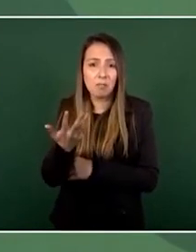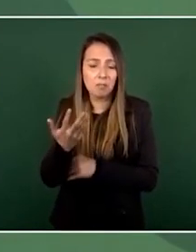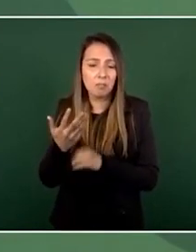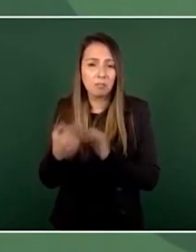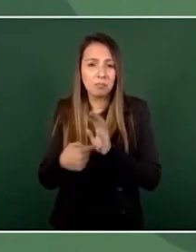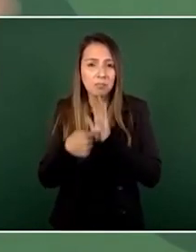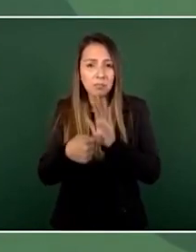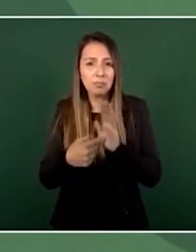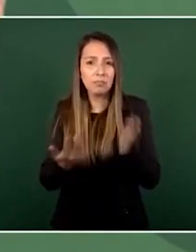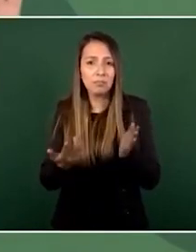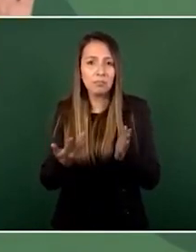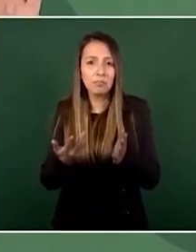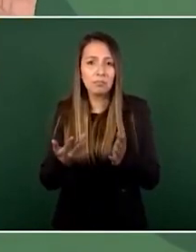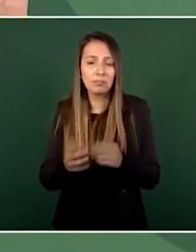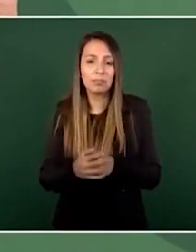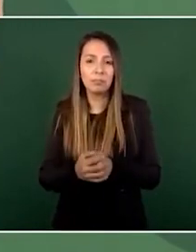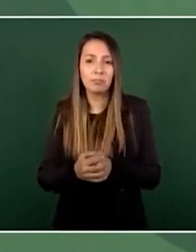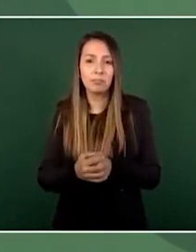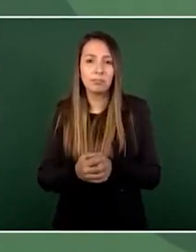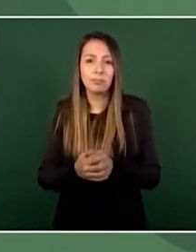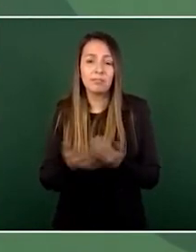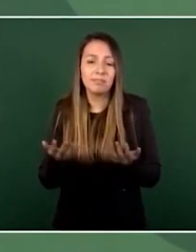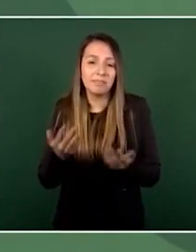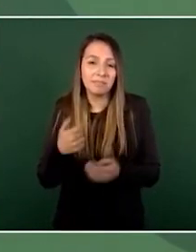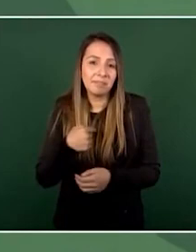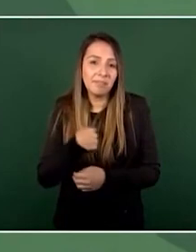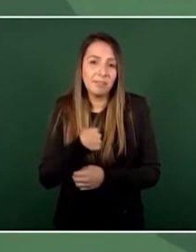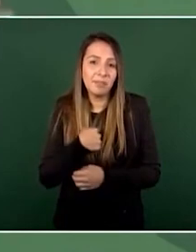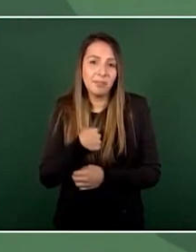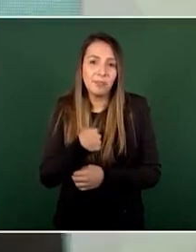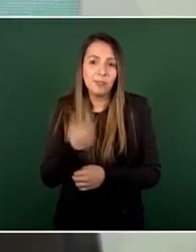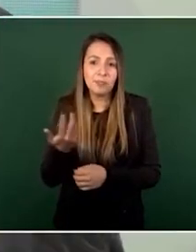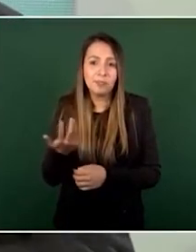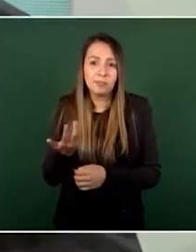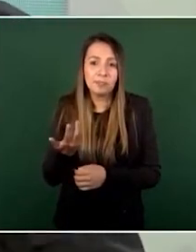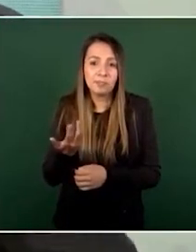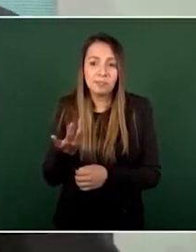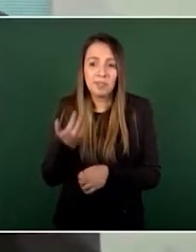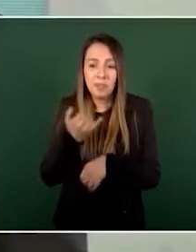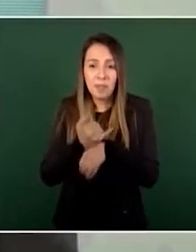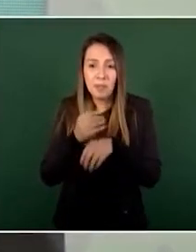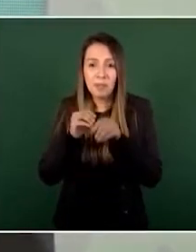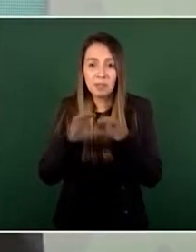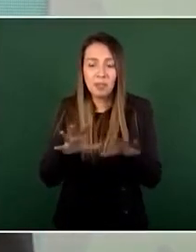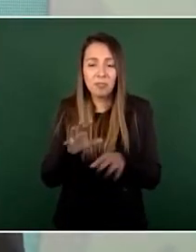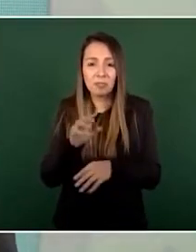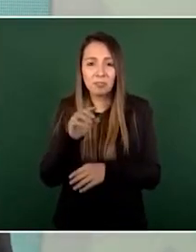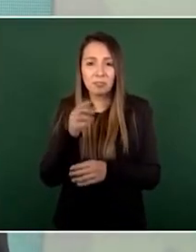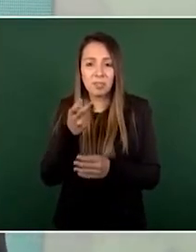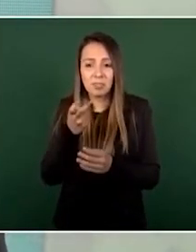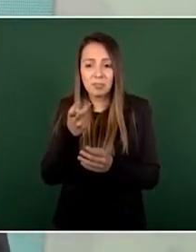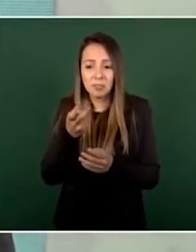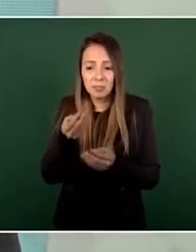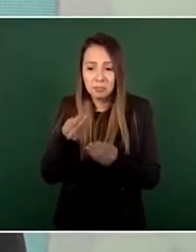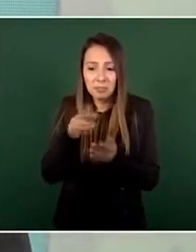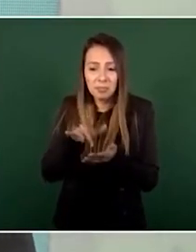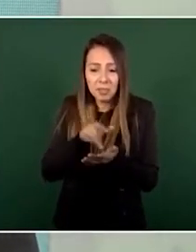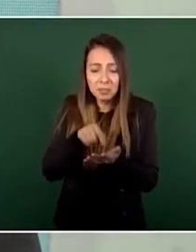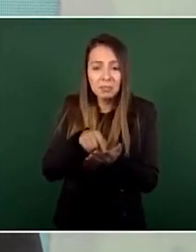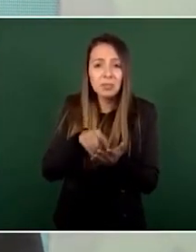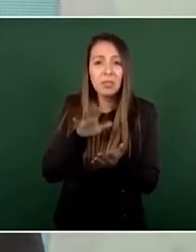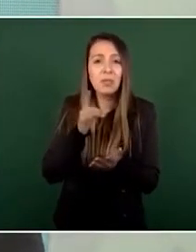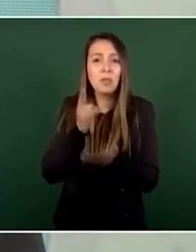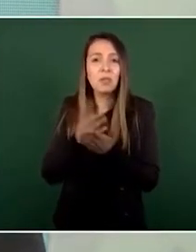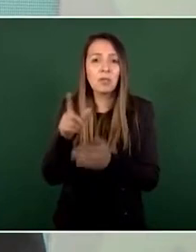ahí me voy a quedar con la información que tengo de Loret de Mola